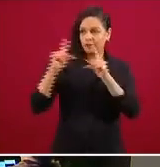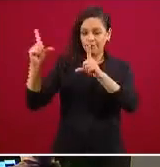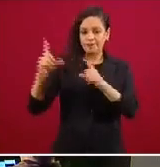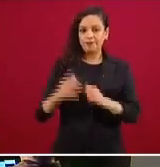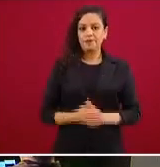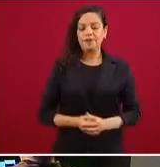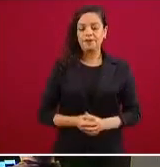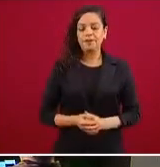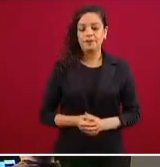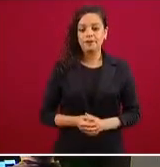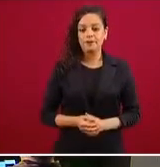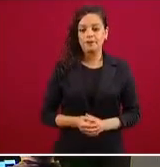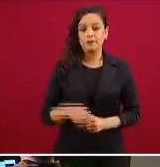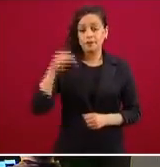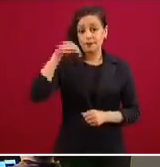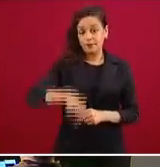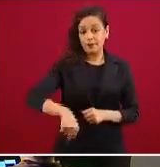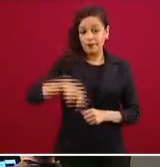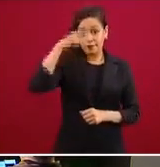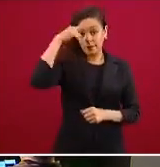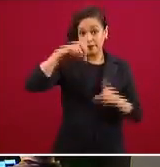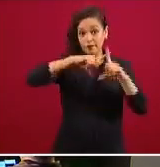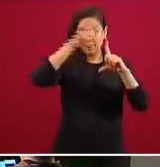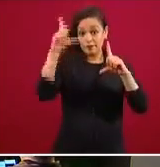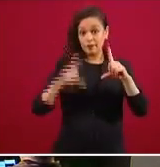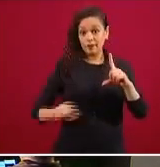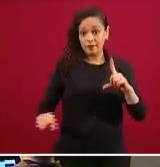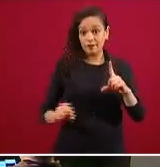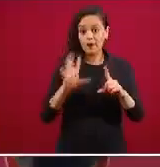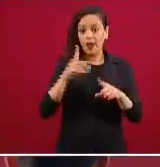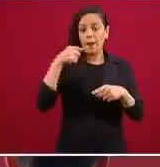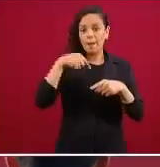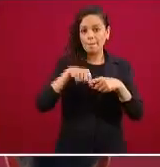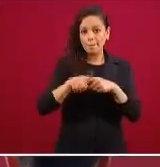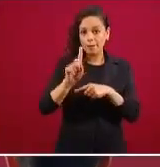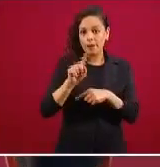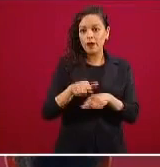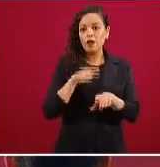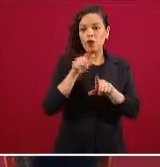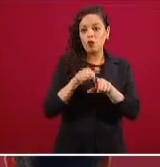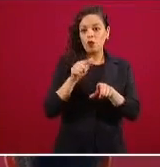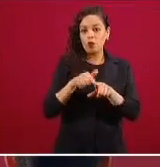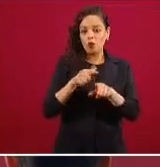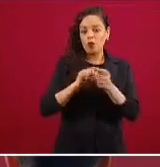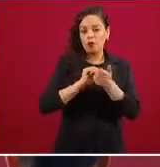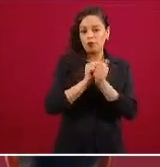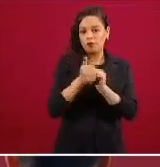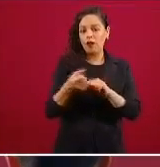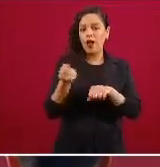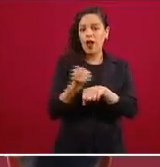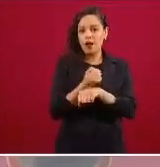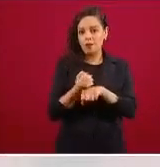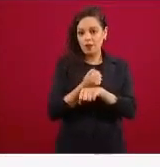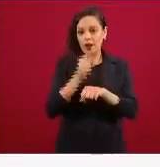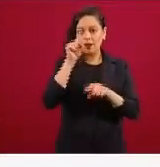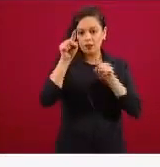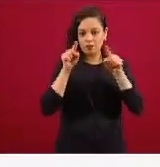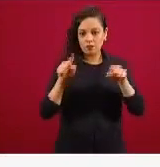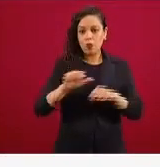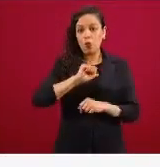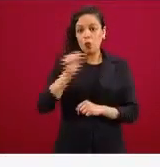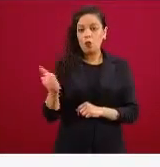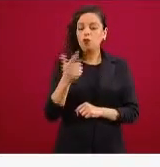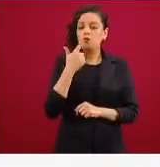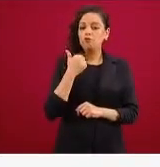Panorama nacional. Progresivamente el mapa se va pintando de color amarillo y algunas zonas ya en color rojo, lo que